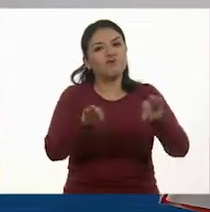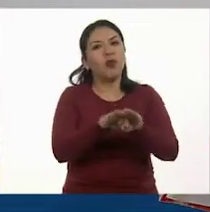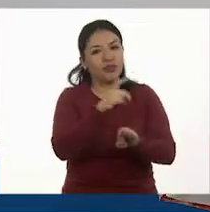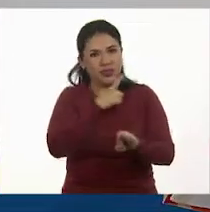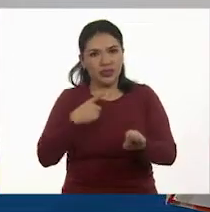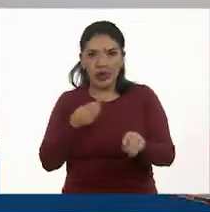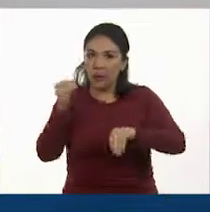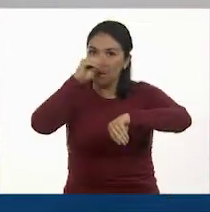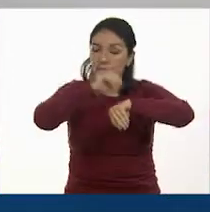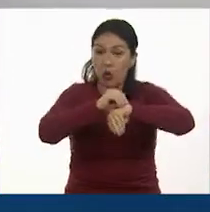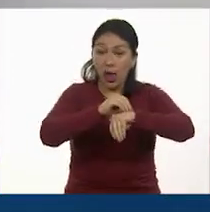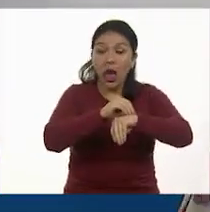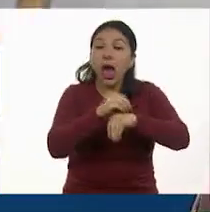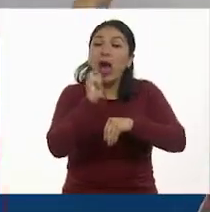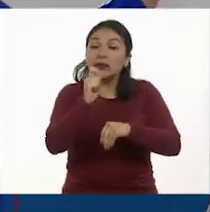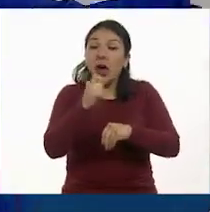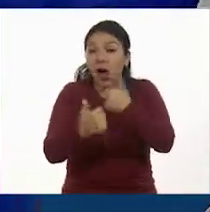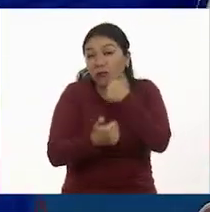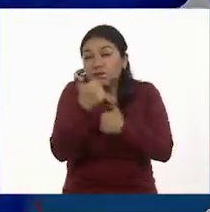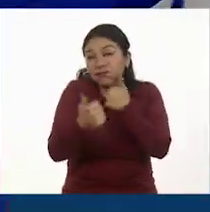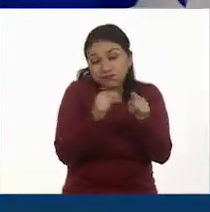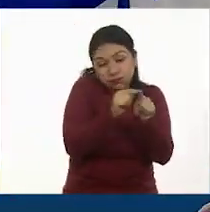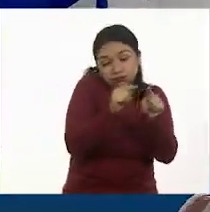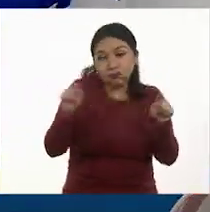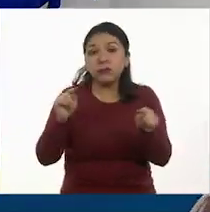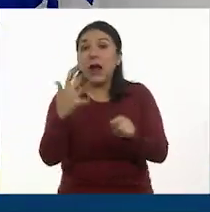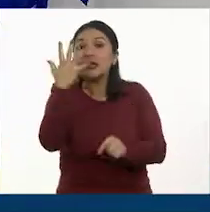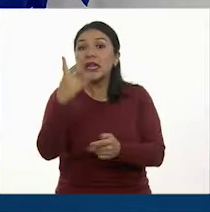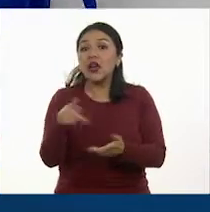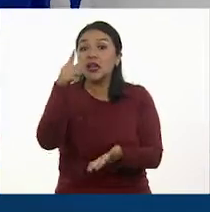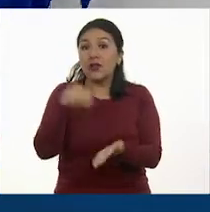y que la competencia es de cinco kilómetros. Cinco kilómetros.